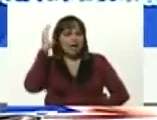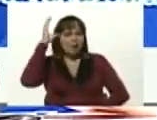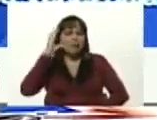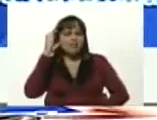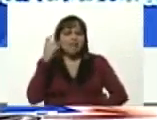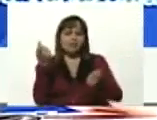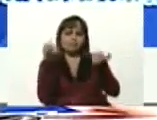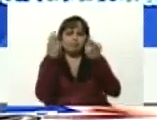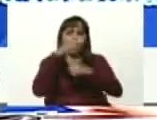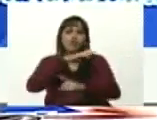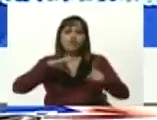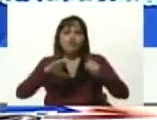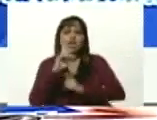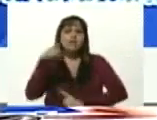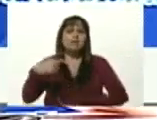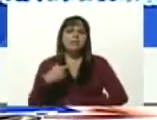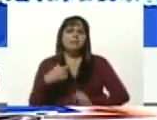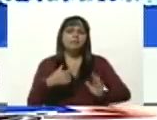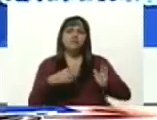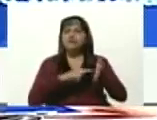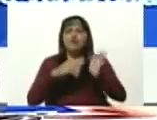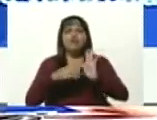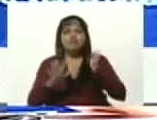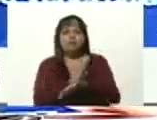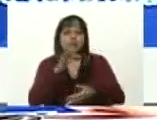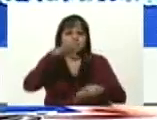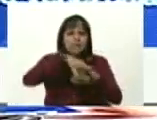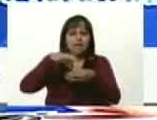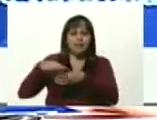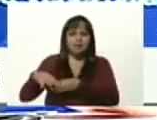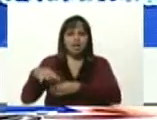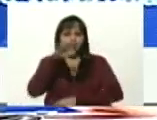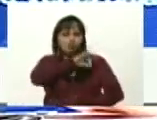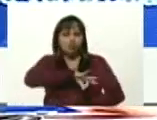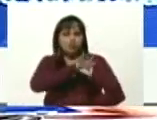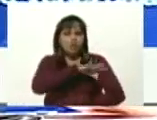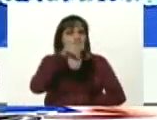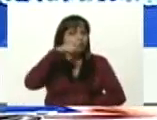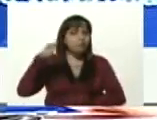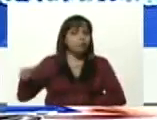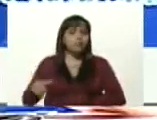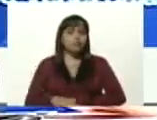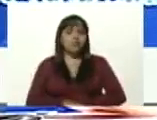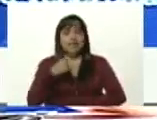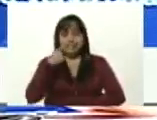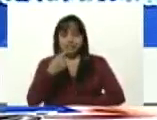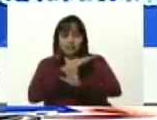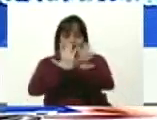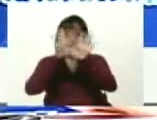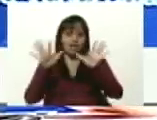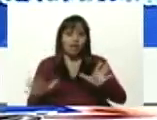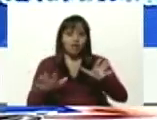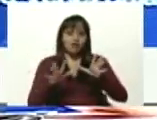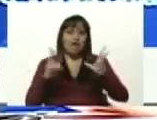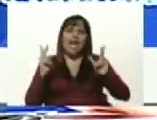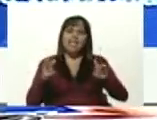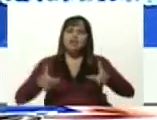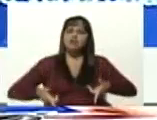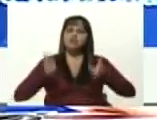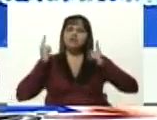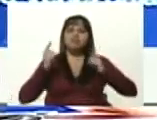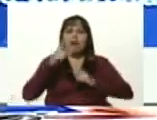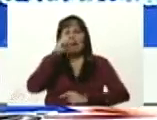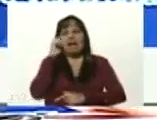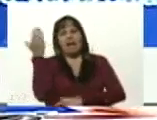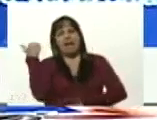también de la semilla de la nueva sociedad, de la construcción del poder popular y de lo que él decía claramente en la inauguración de la